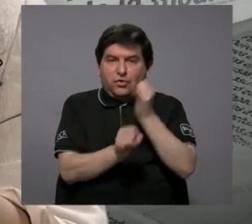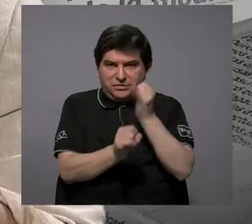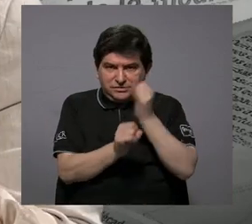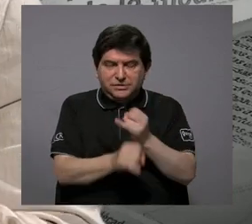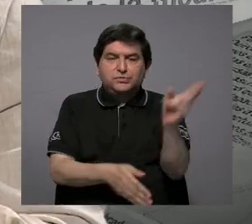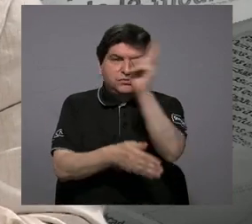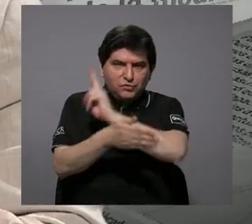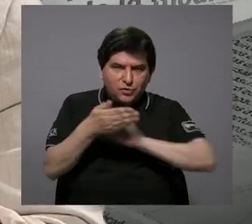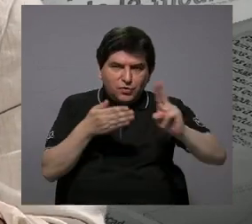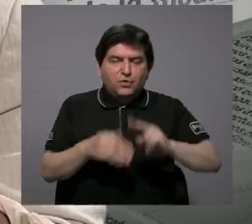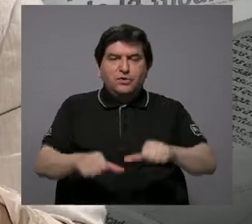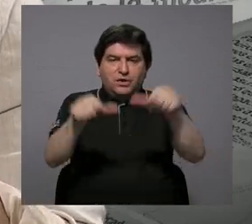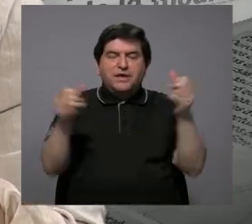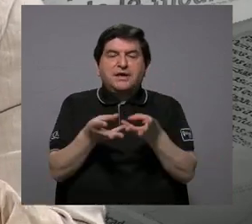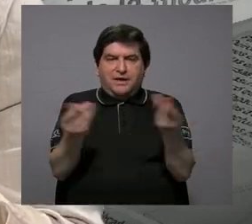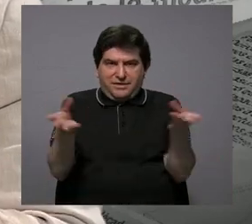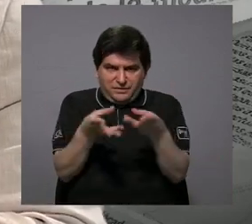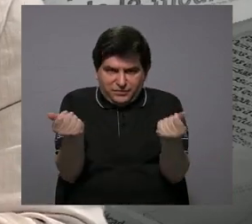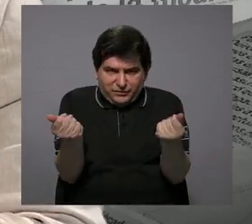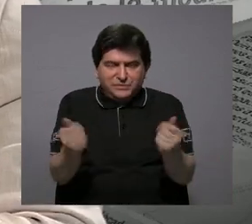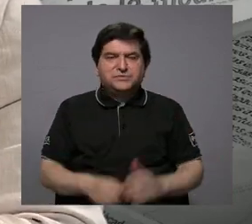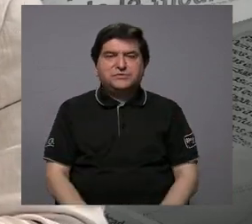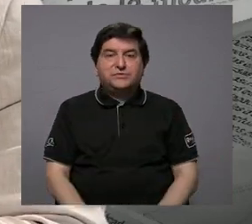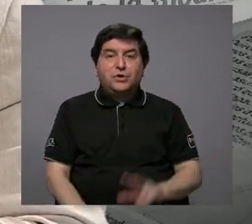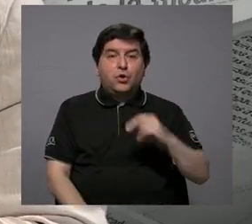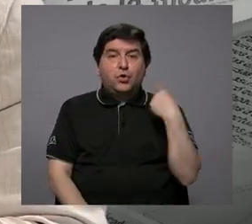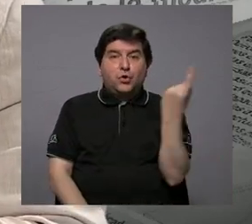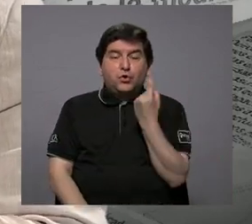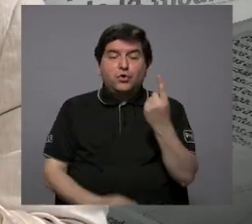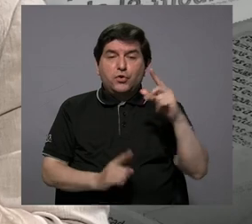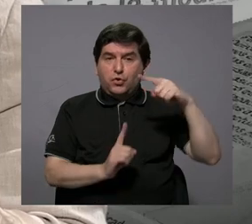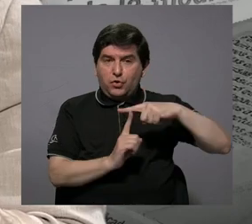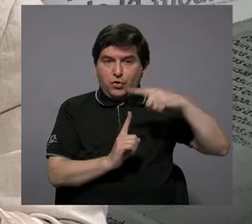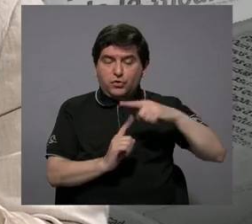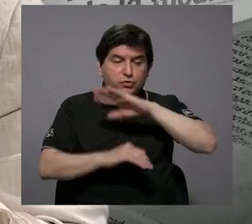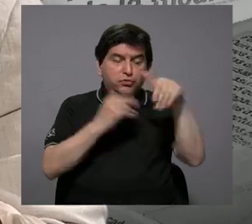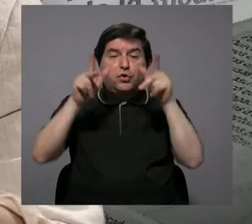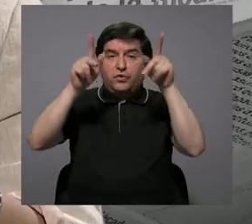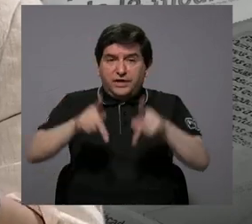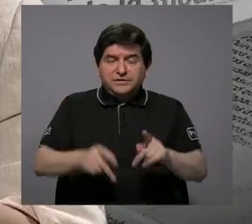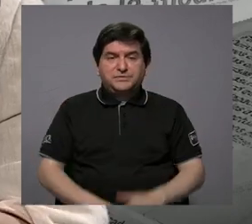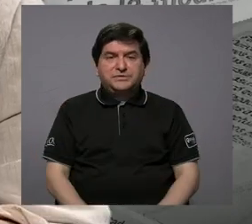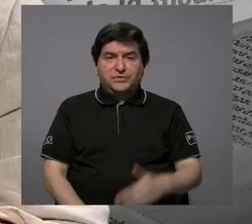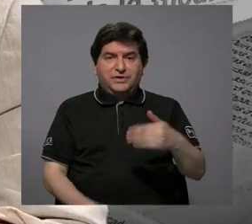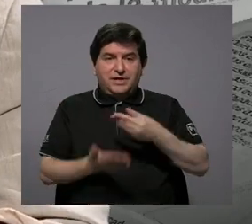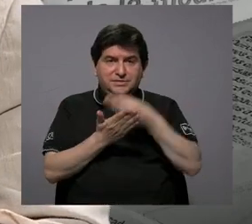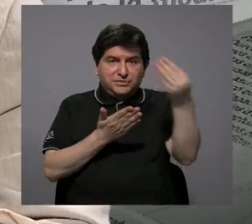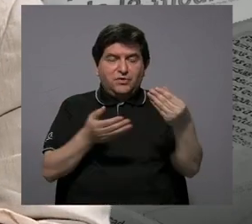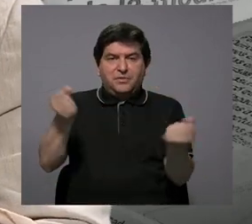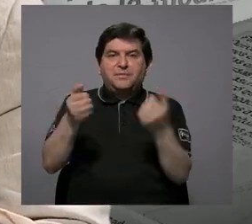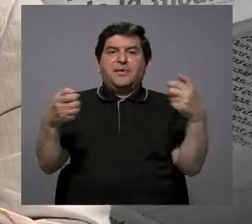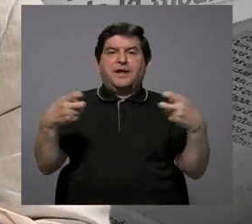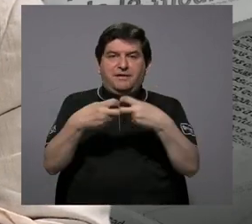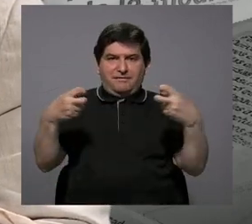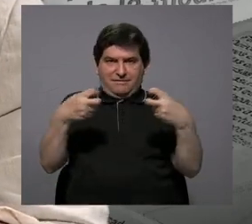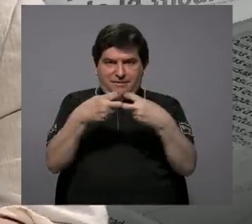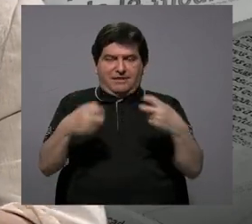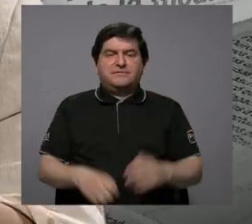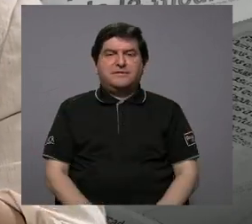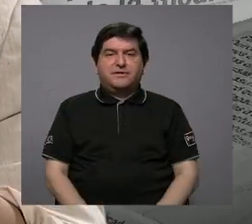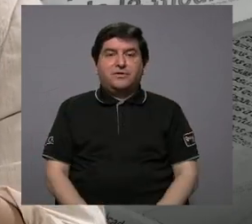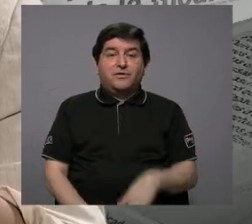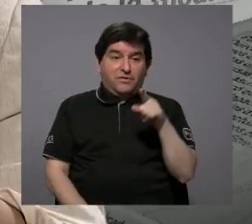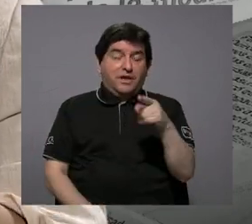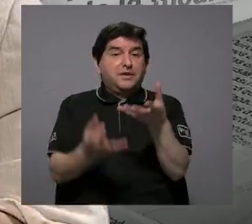instituciones, con la academia y con el sector productivo de no solo taxistas sino todas las personas que vayan a adquirir un vehículo eléctrico,